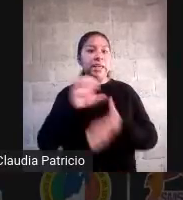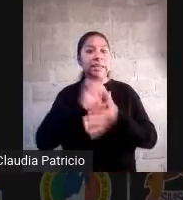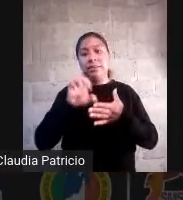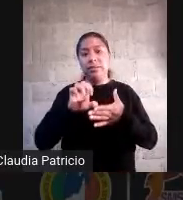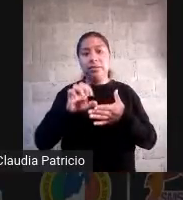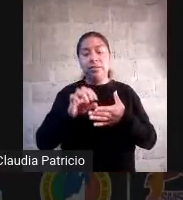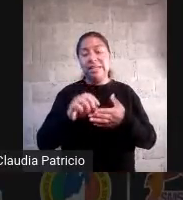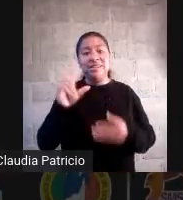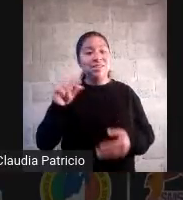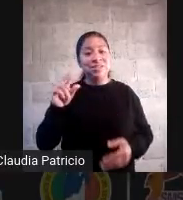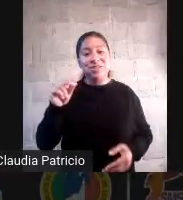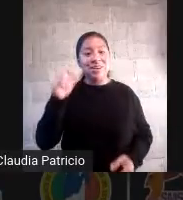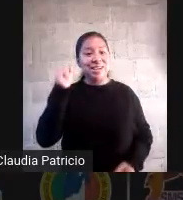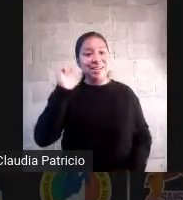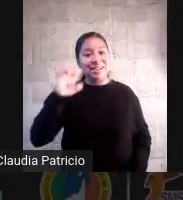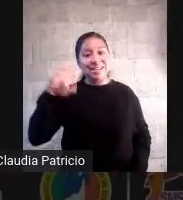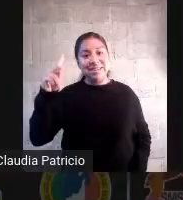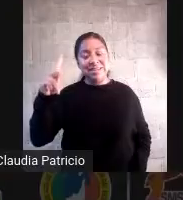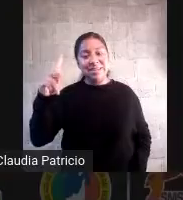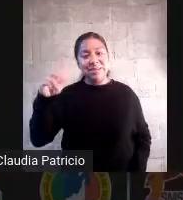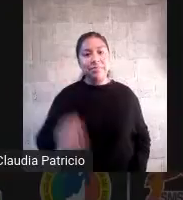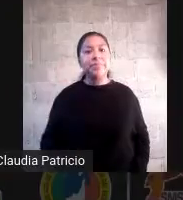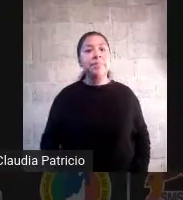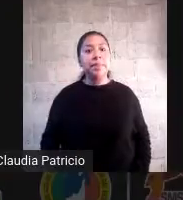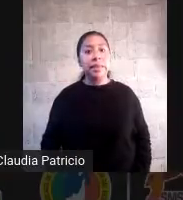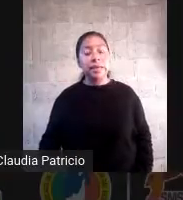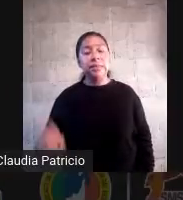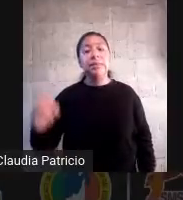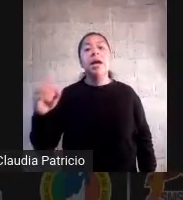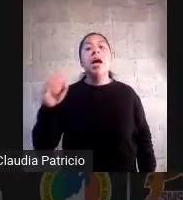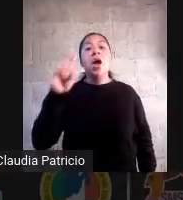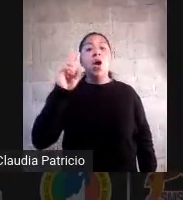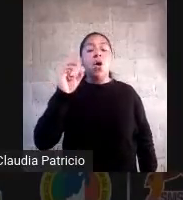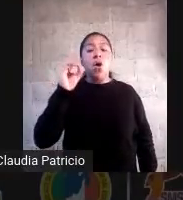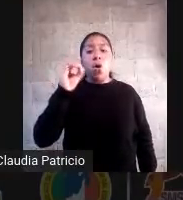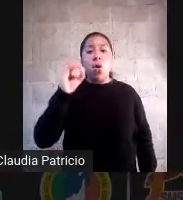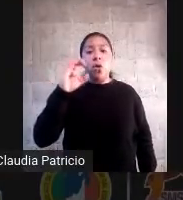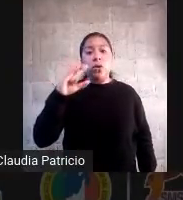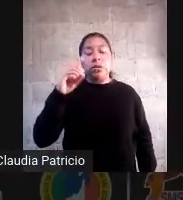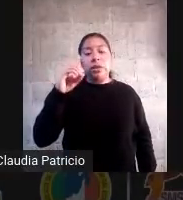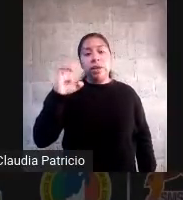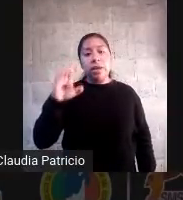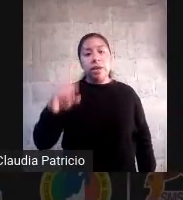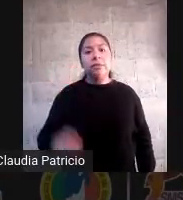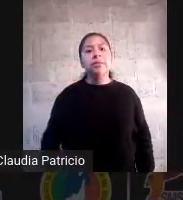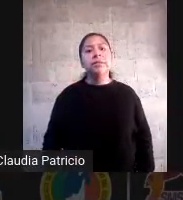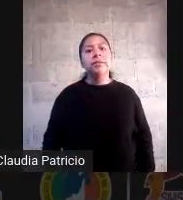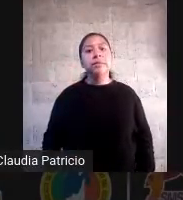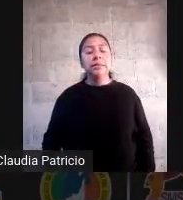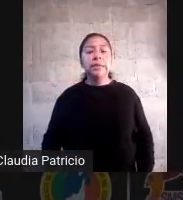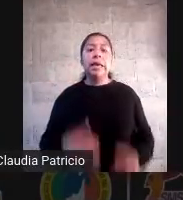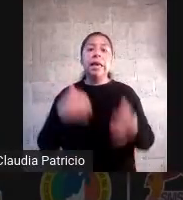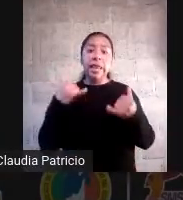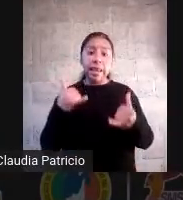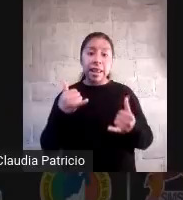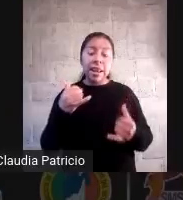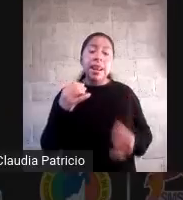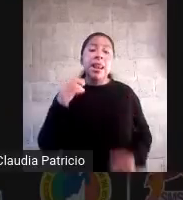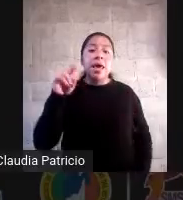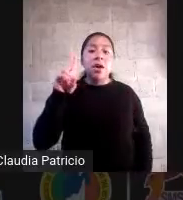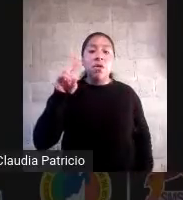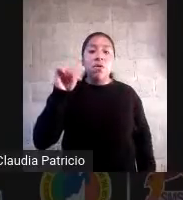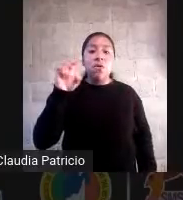es la ocde la unesco sí entonces si ambos países los